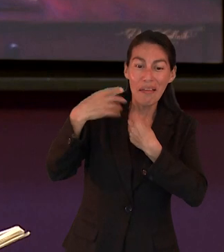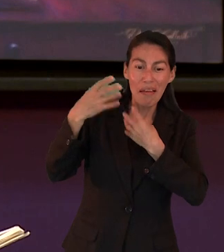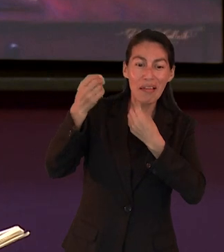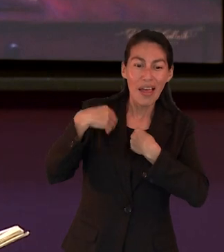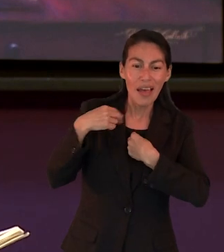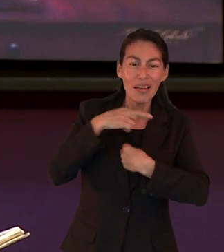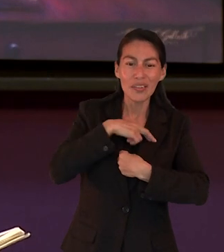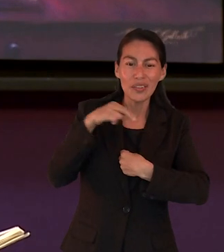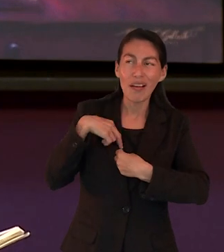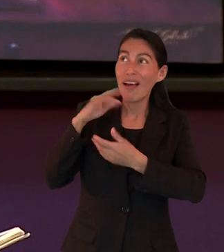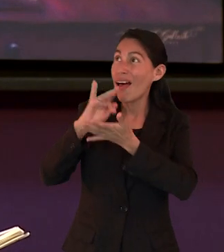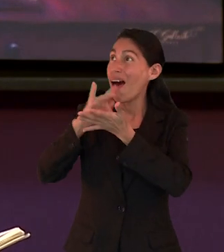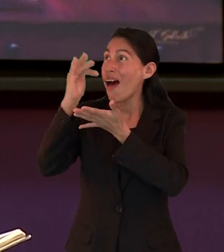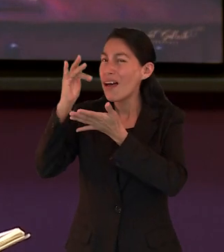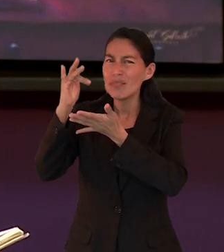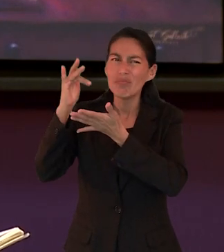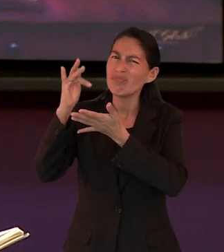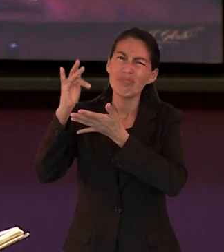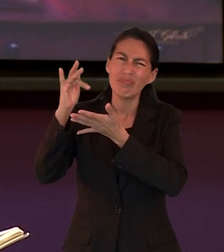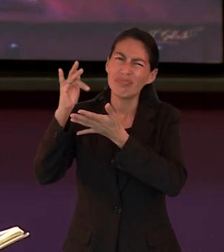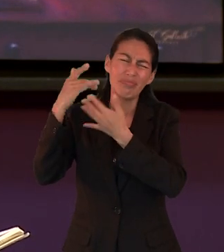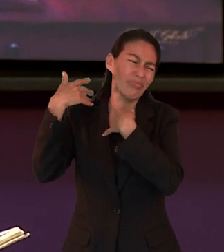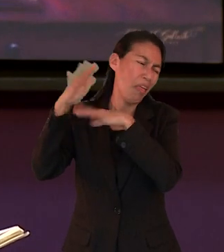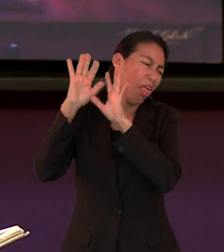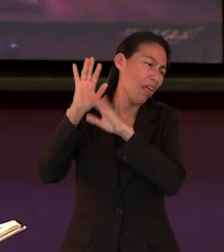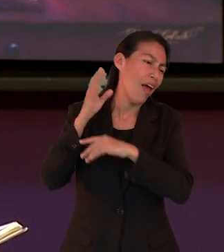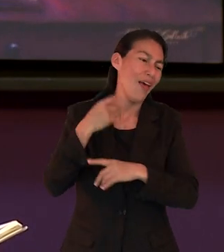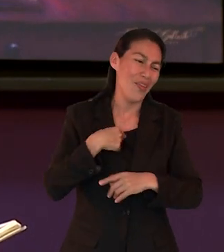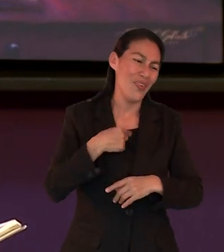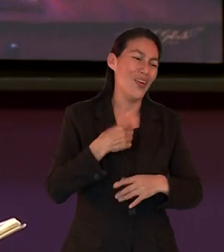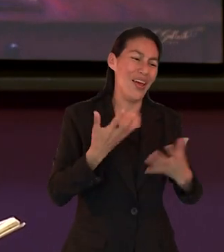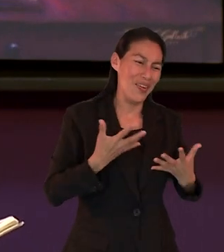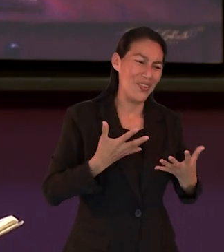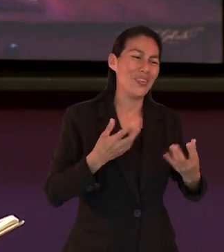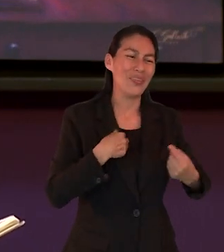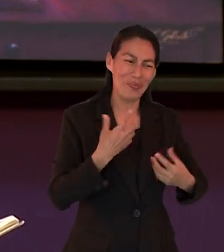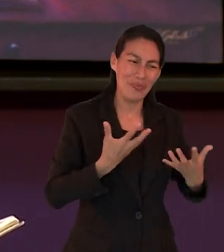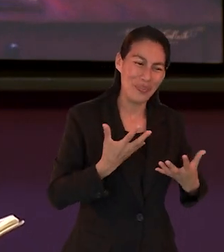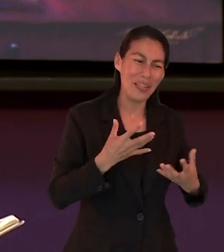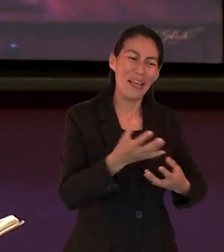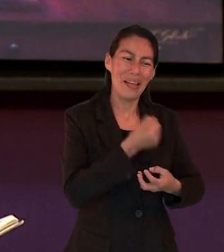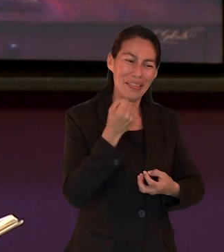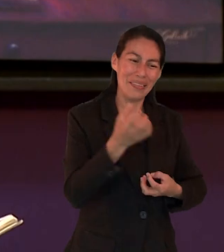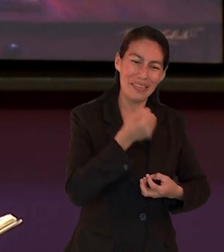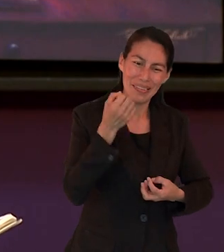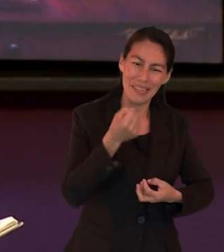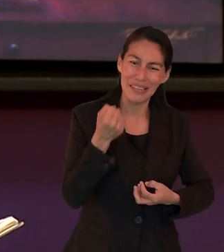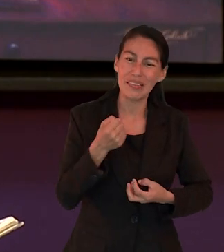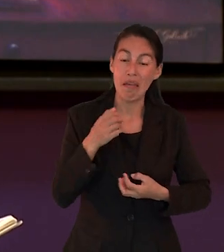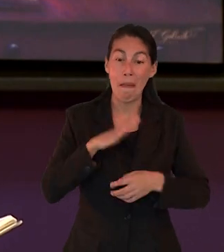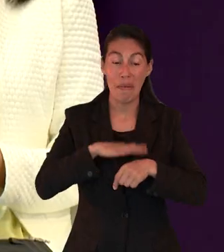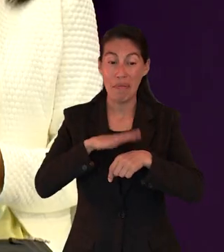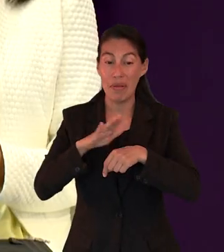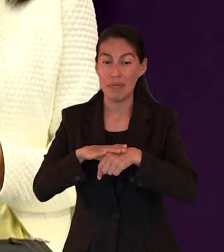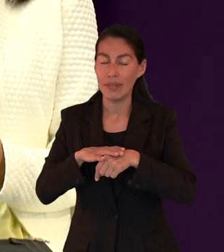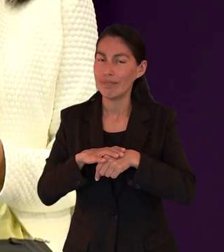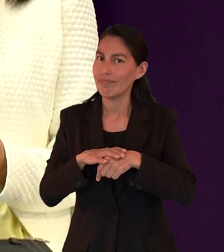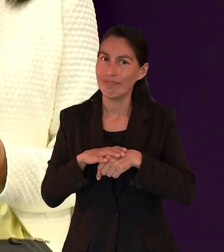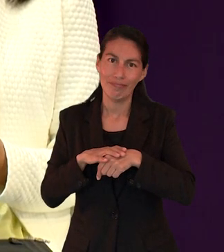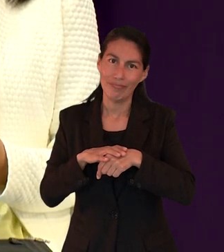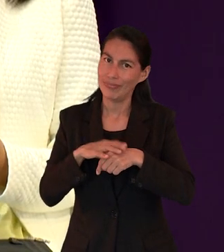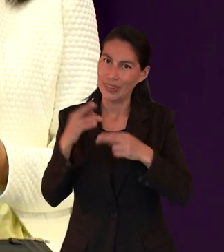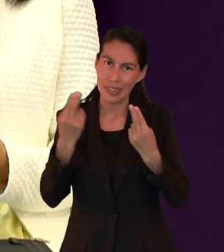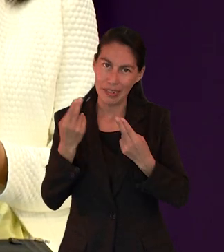Olvidamos todas las bendiciones que Dios nos da. Y Dios no quiere que nosotros nos estanquemos igual en una cosa, ni que seamos conformistas, sino que simplemente